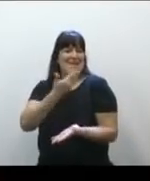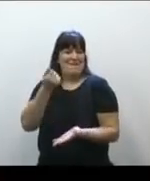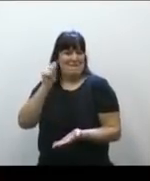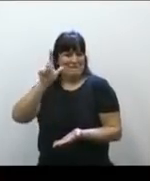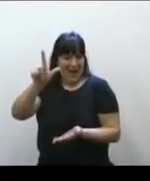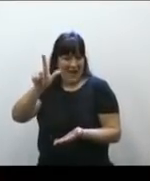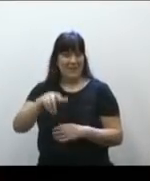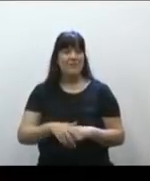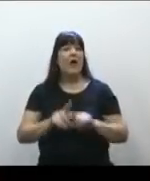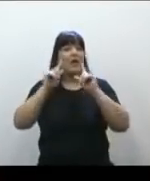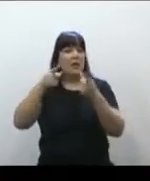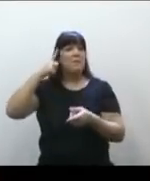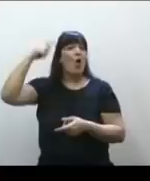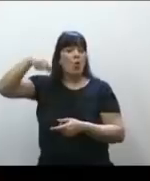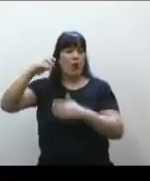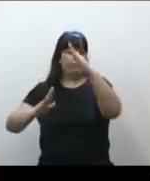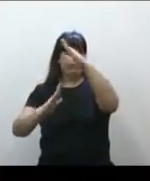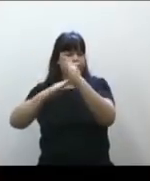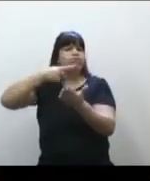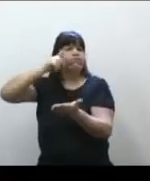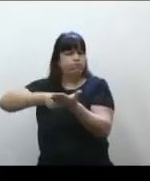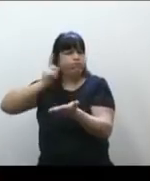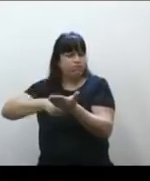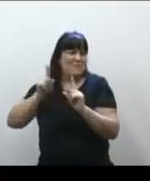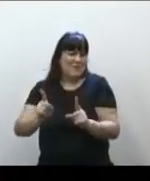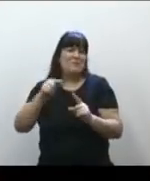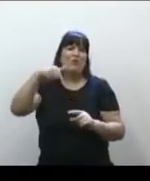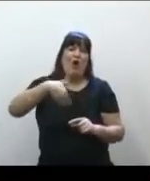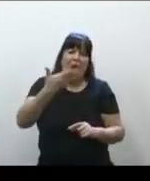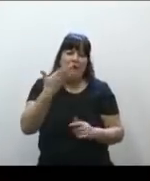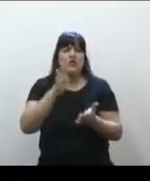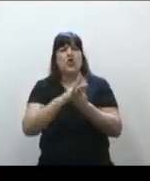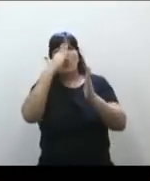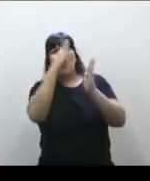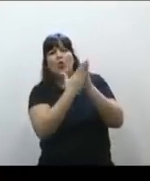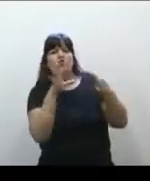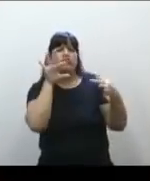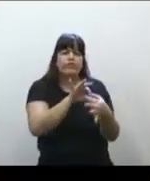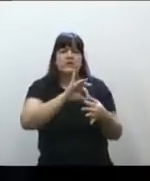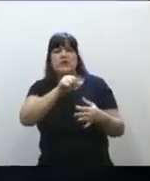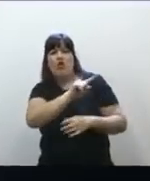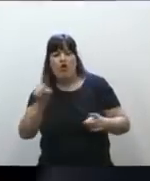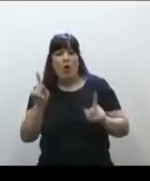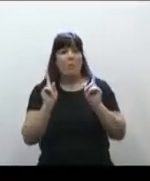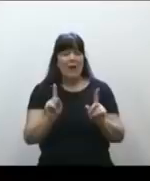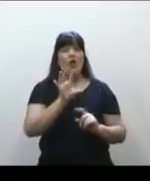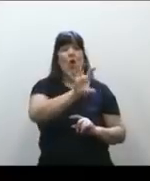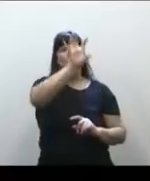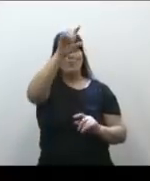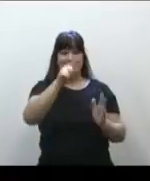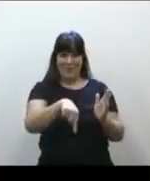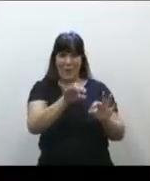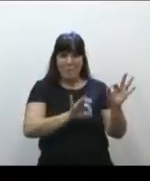Corte, que resuelve muchas de las cosas que se discutieron acá de constitucionalidad, obliga a las provincias a hacer el